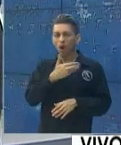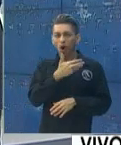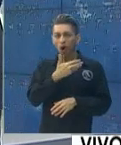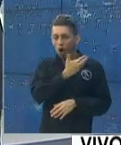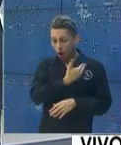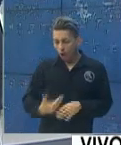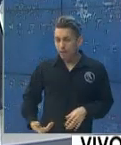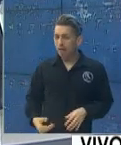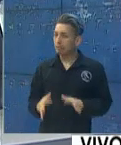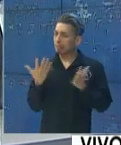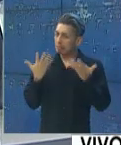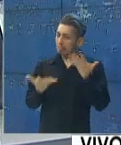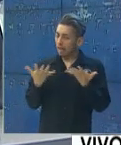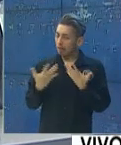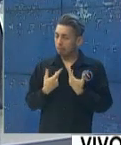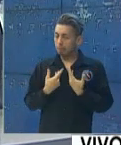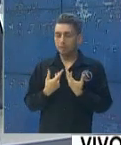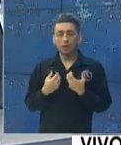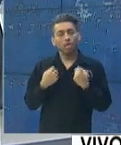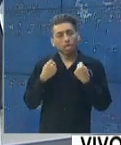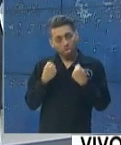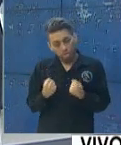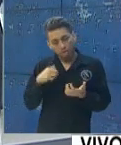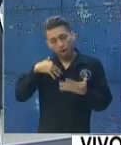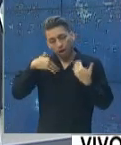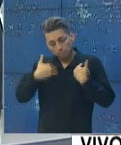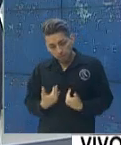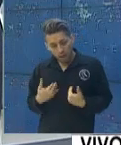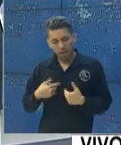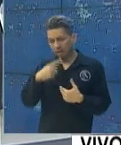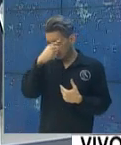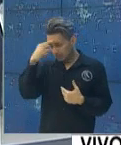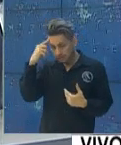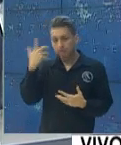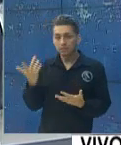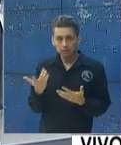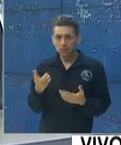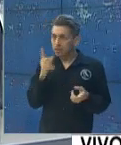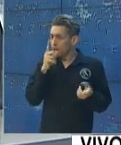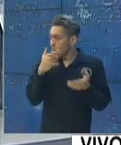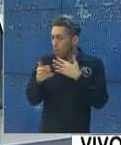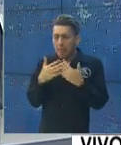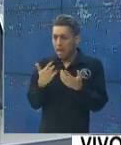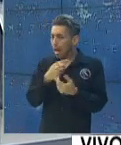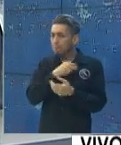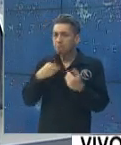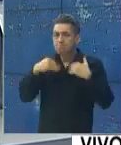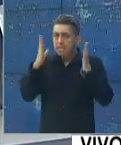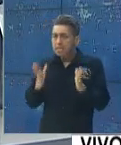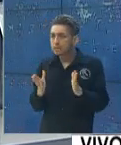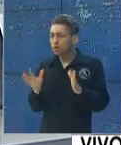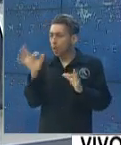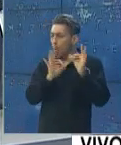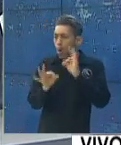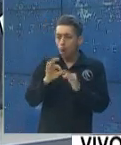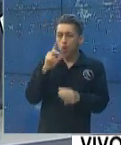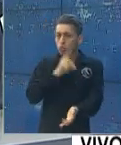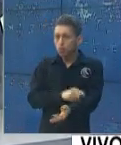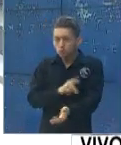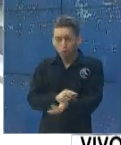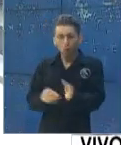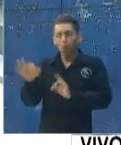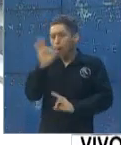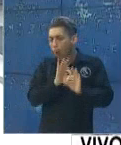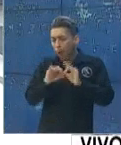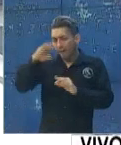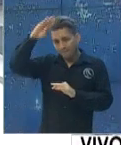muy engorrosos. De hecho, los pasas desde un ministro hasta un médico, por ejemplo, o un enfermero o